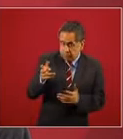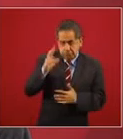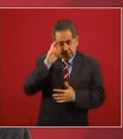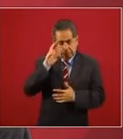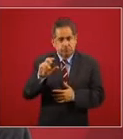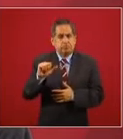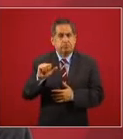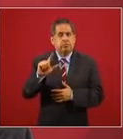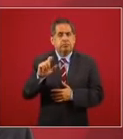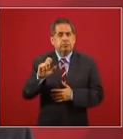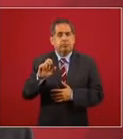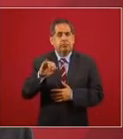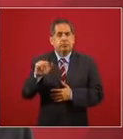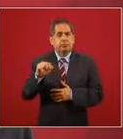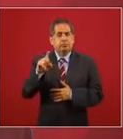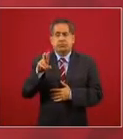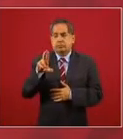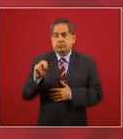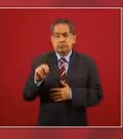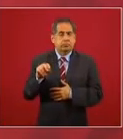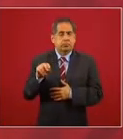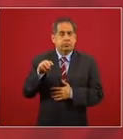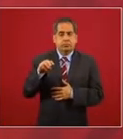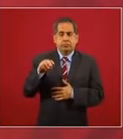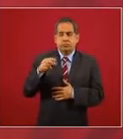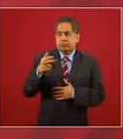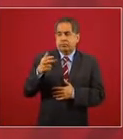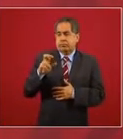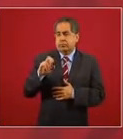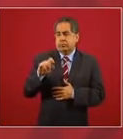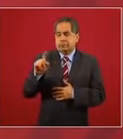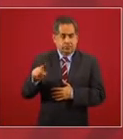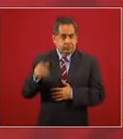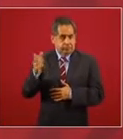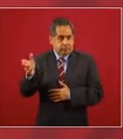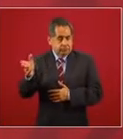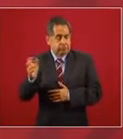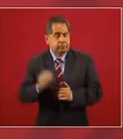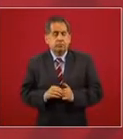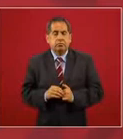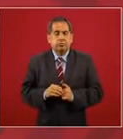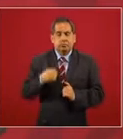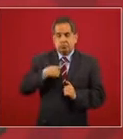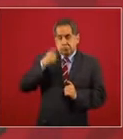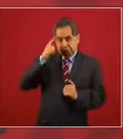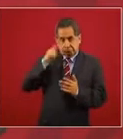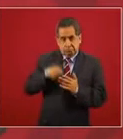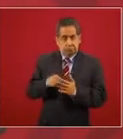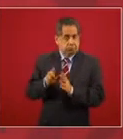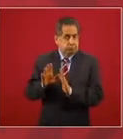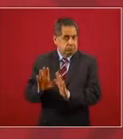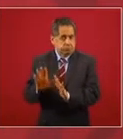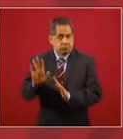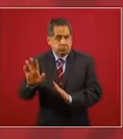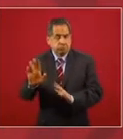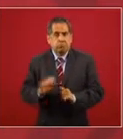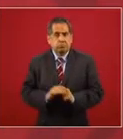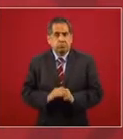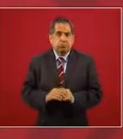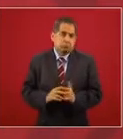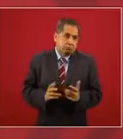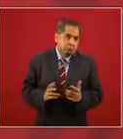Alejandro Gertz Manero creo que es conveniente el que